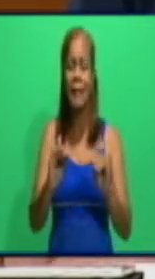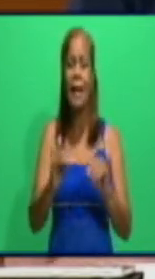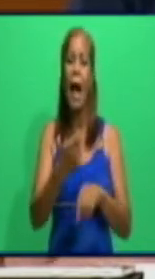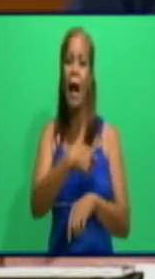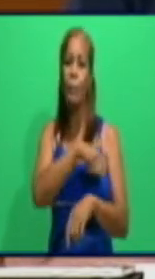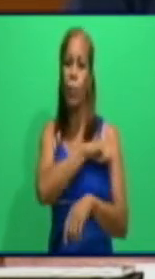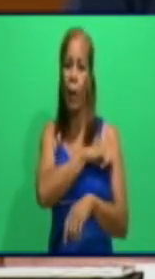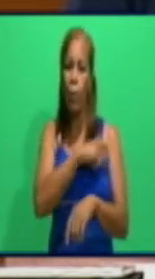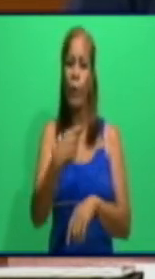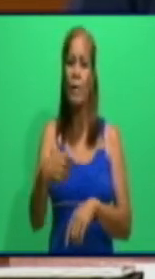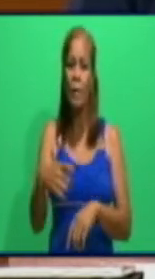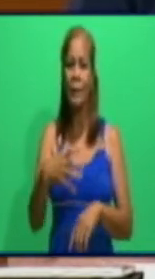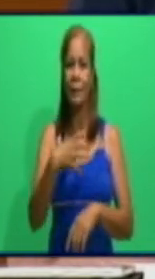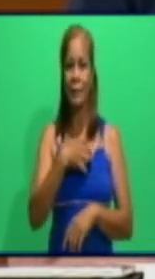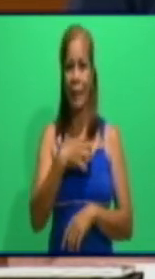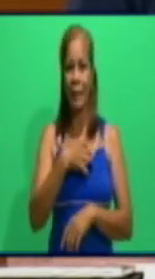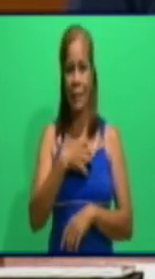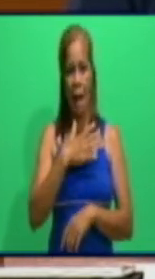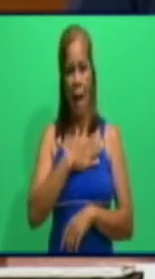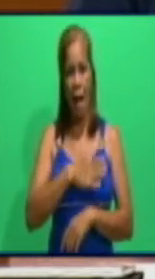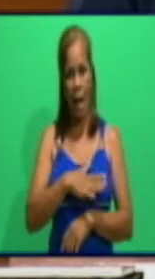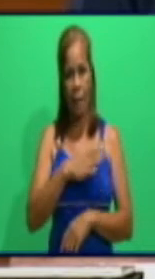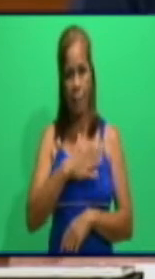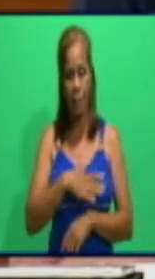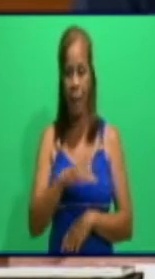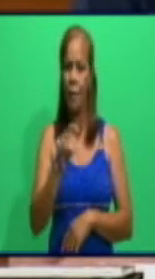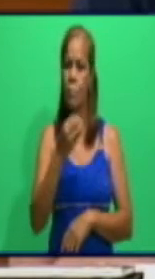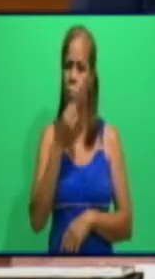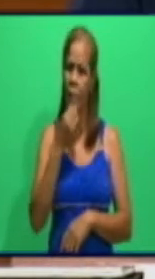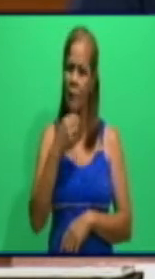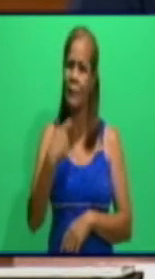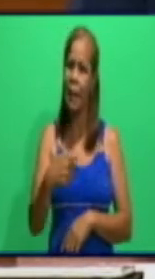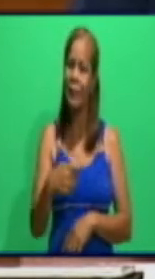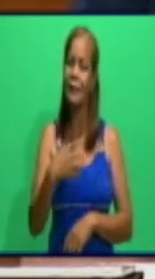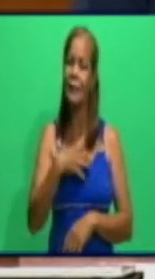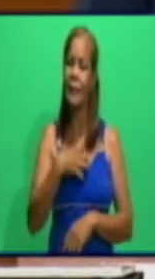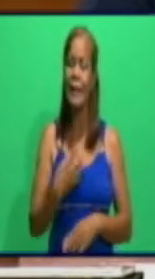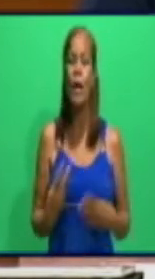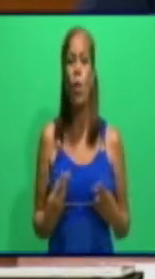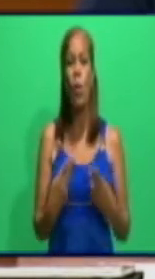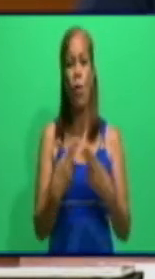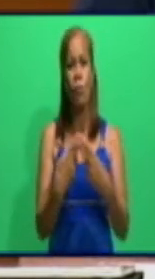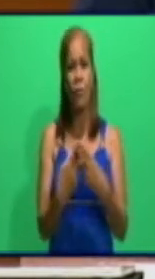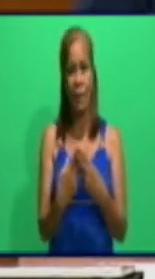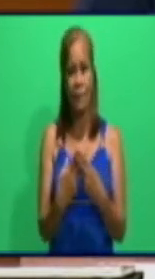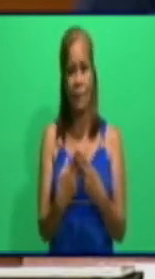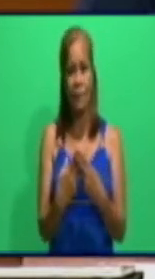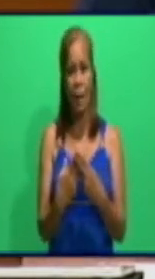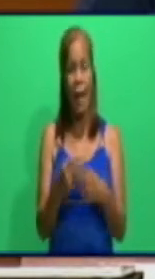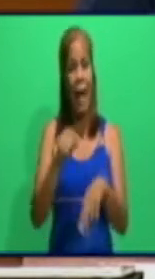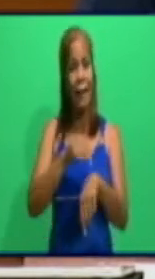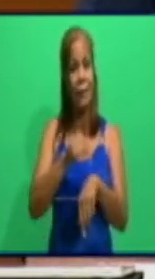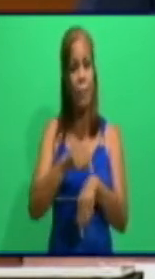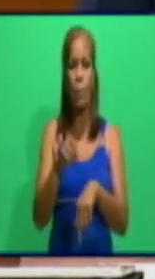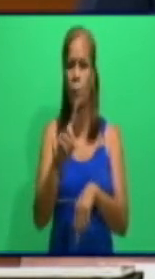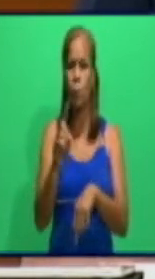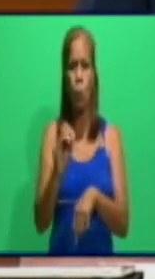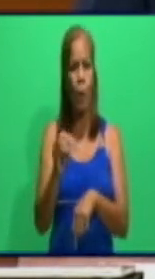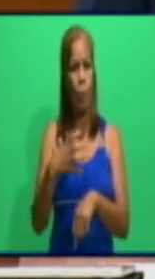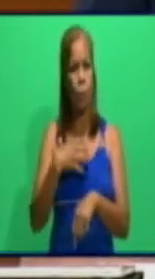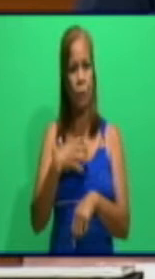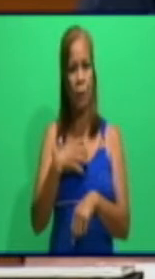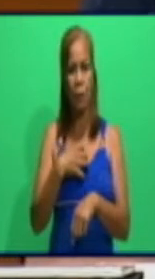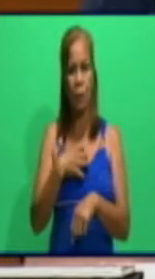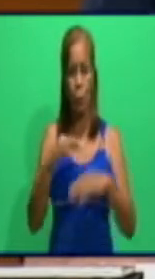tener calma, que deben de estar tranquilos, que deben de tener confianza. Hasta el momento nosotros no hemos tenido ninguna